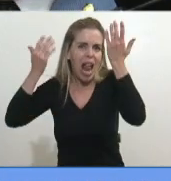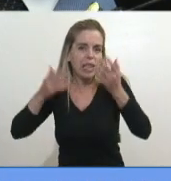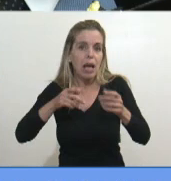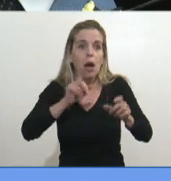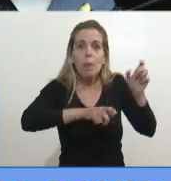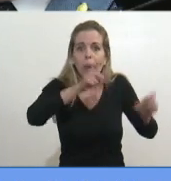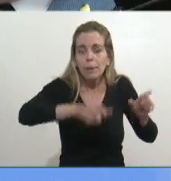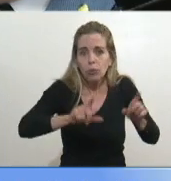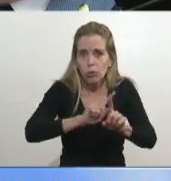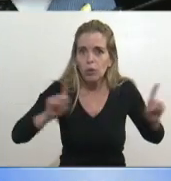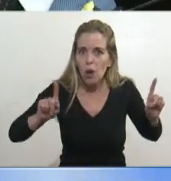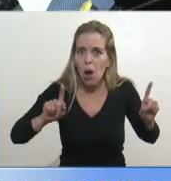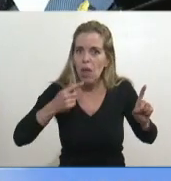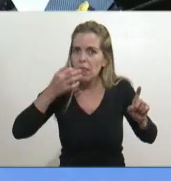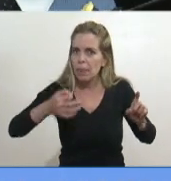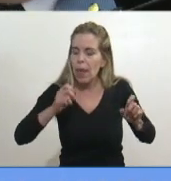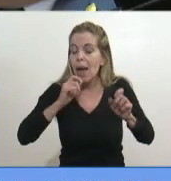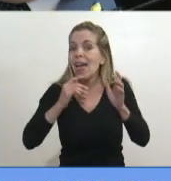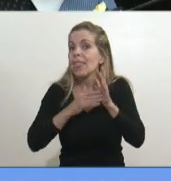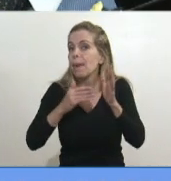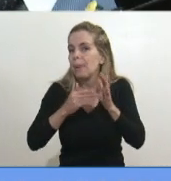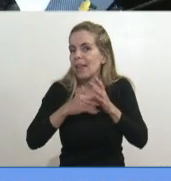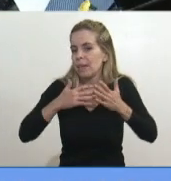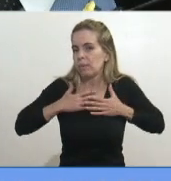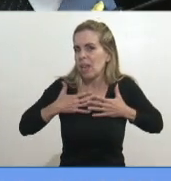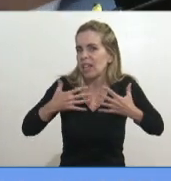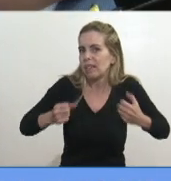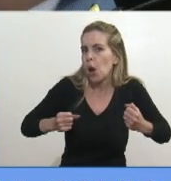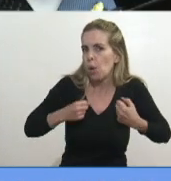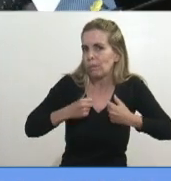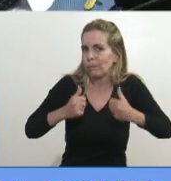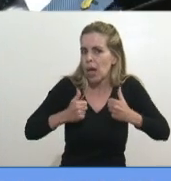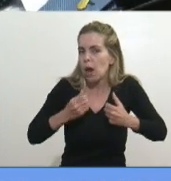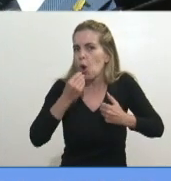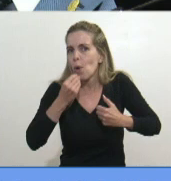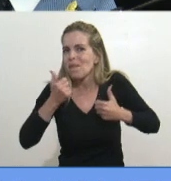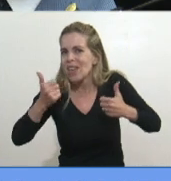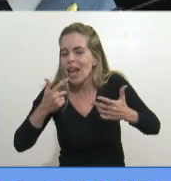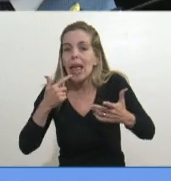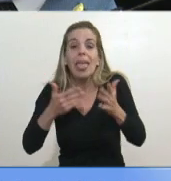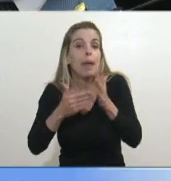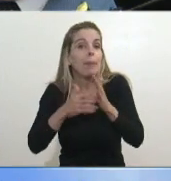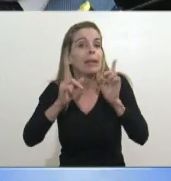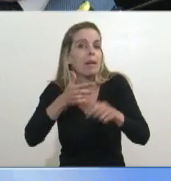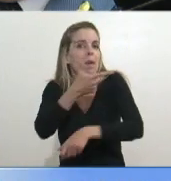sorprendente, depende de su sistema inmunológico, depende de cómo haya tenido el tema de la reacción de la vacuna.